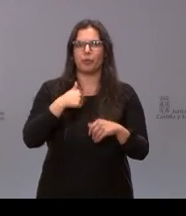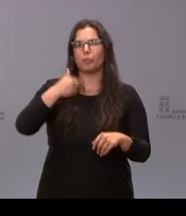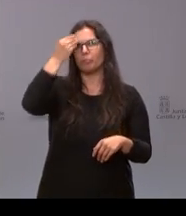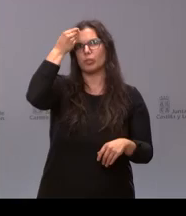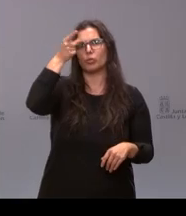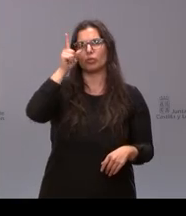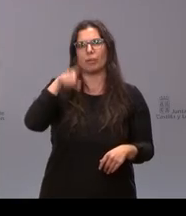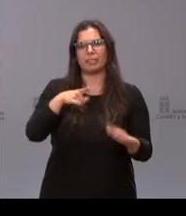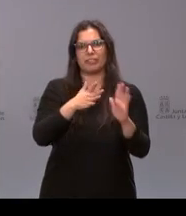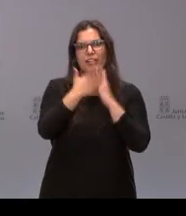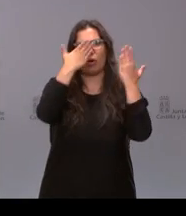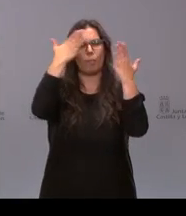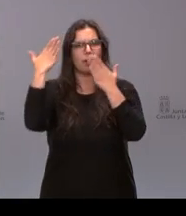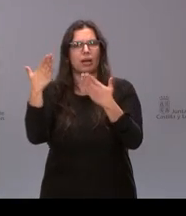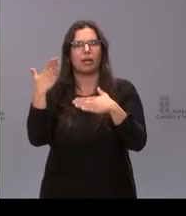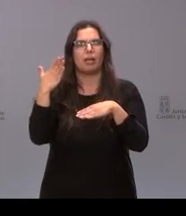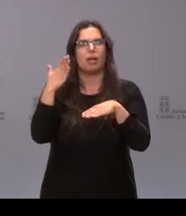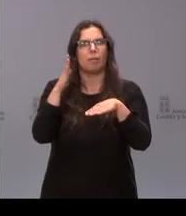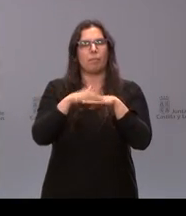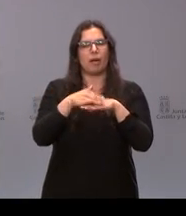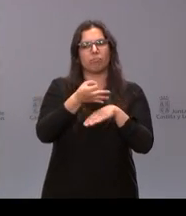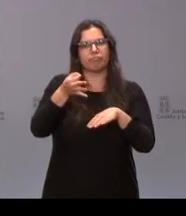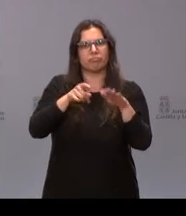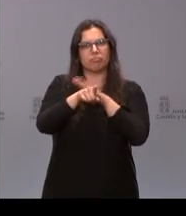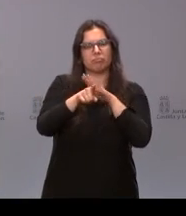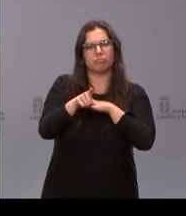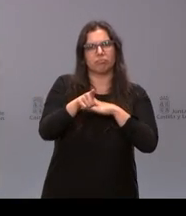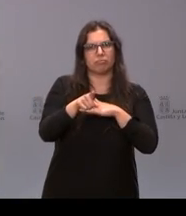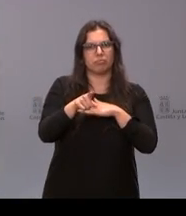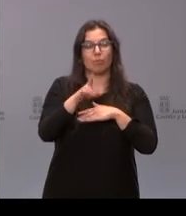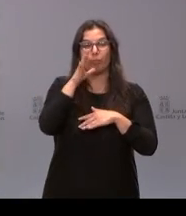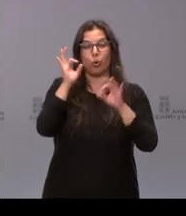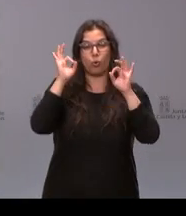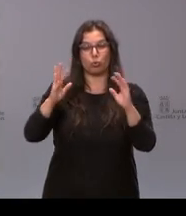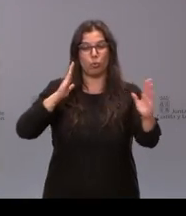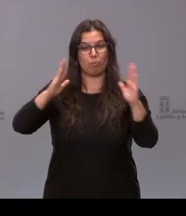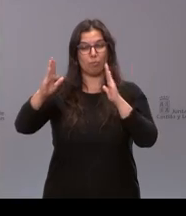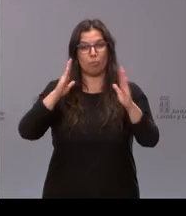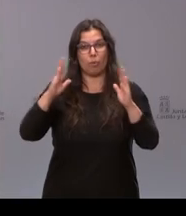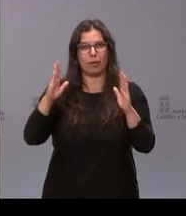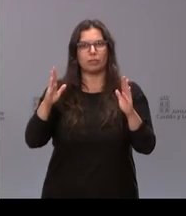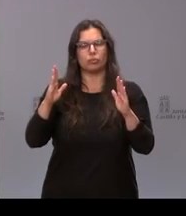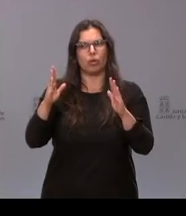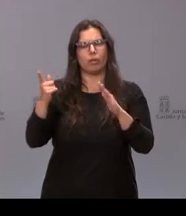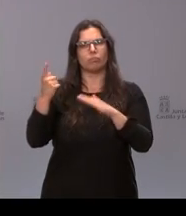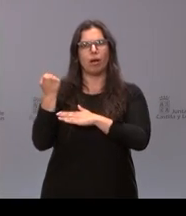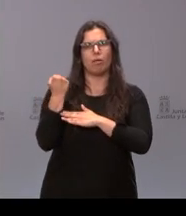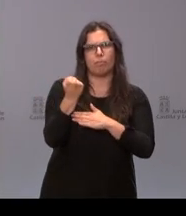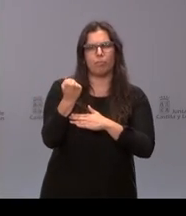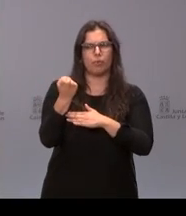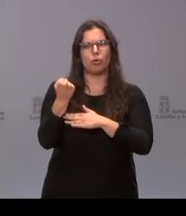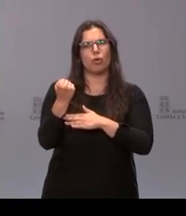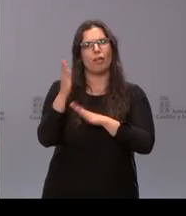como un homenaje a la división de gestión por el momento que tuvo de implicación y soporte e hizo